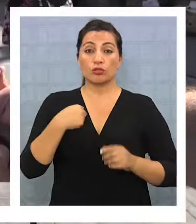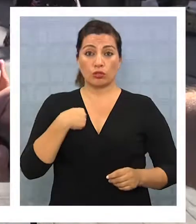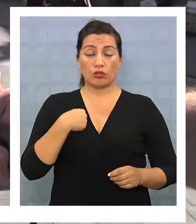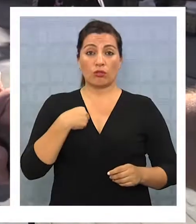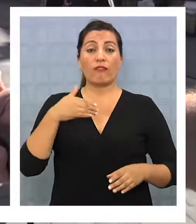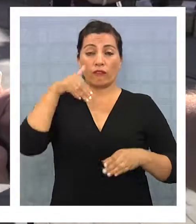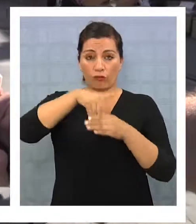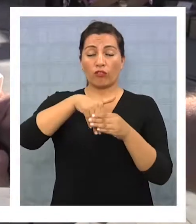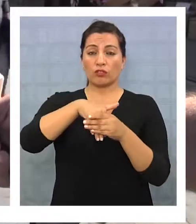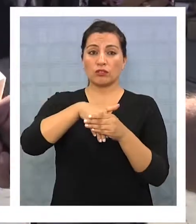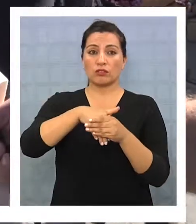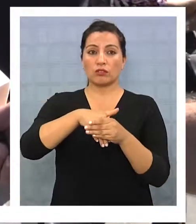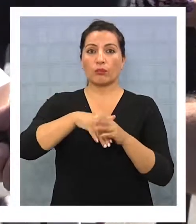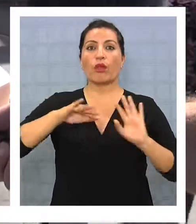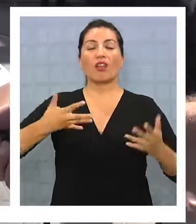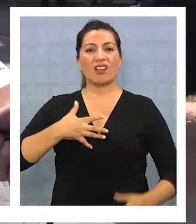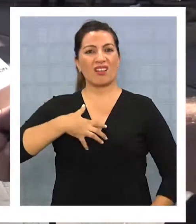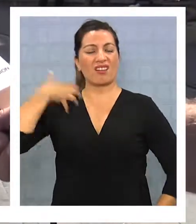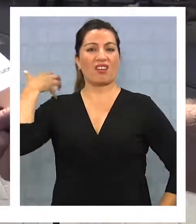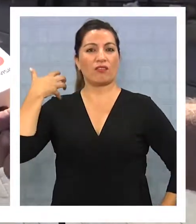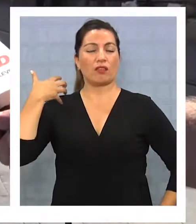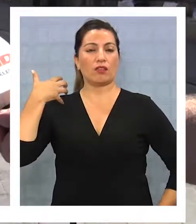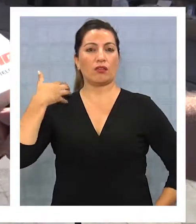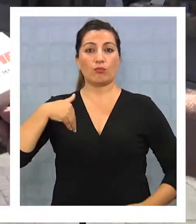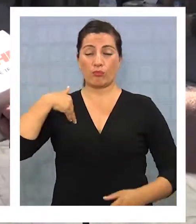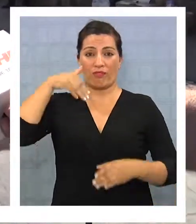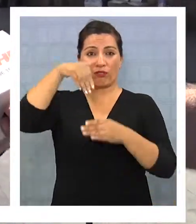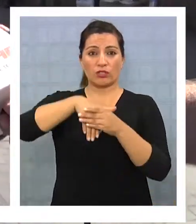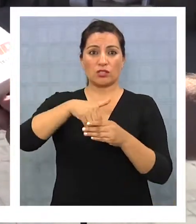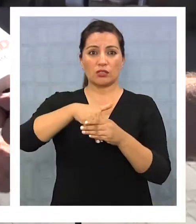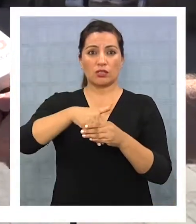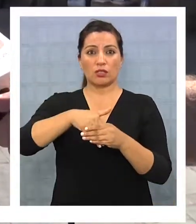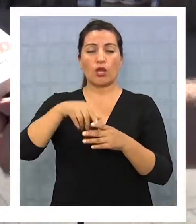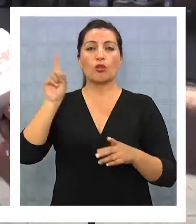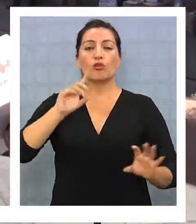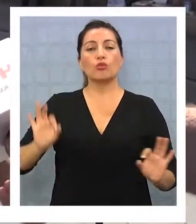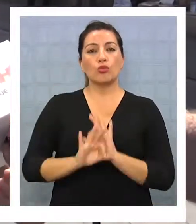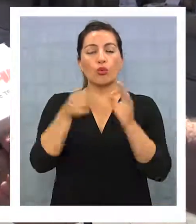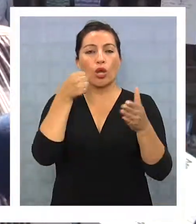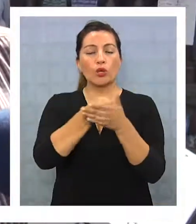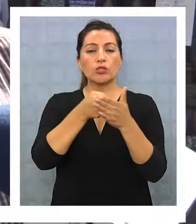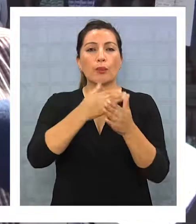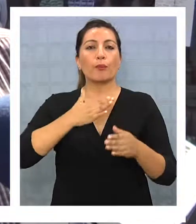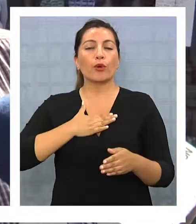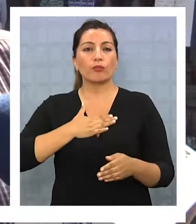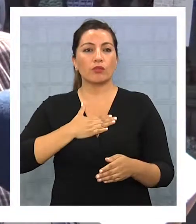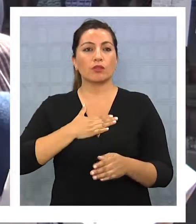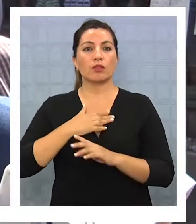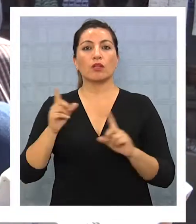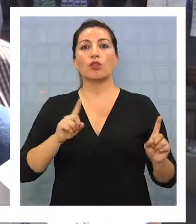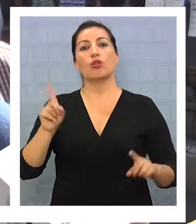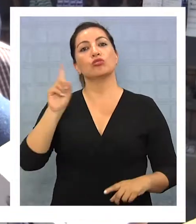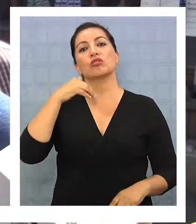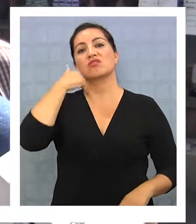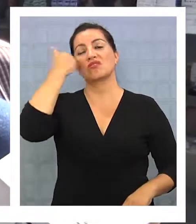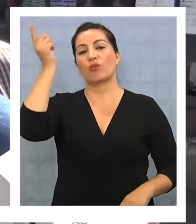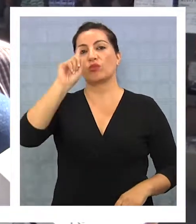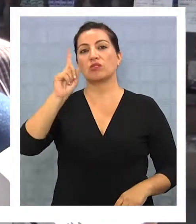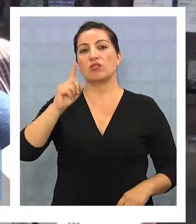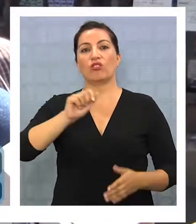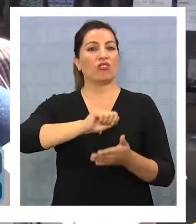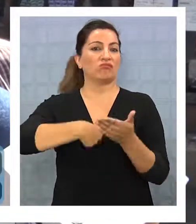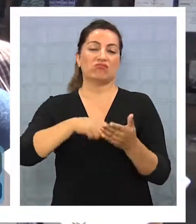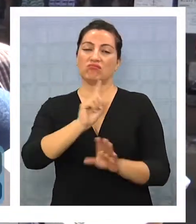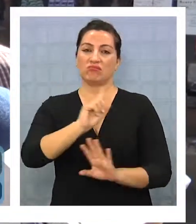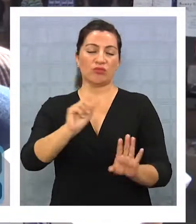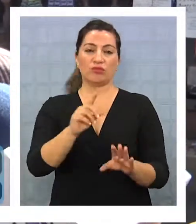Yo, por ejemplo, yo voto. Y me da rabia, por ejemplo, votar por alguien que no pelea por mis derechos. No, porque yo no soy sinvergüenza, no me inscribo en